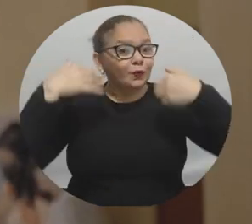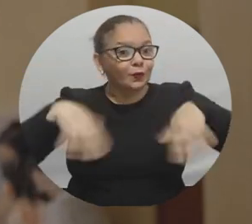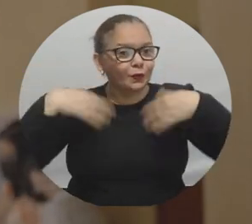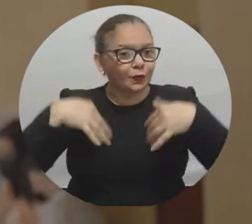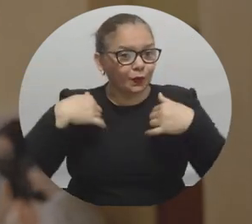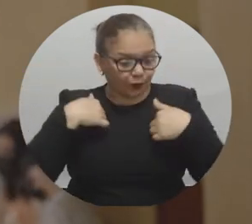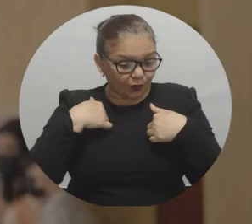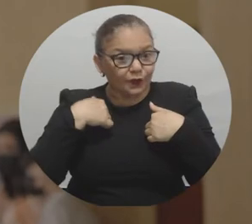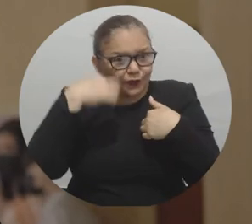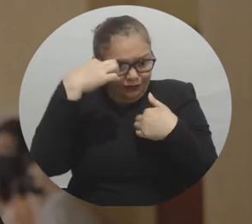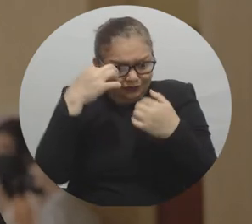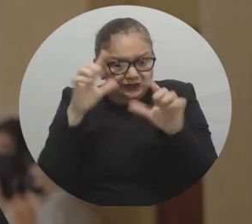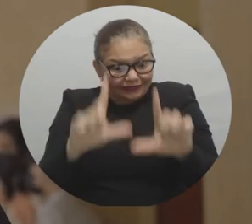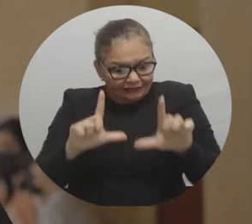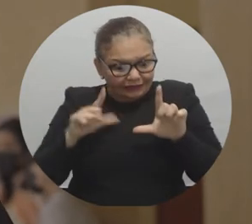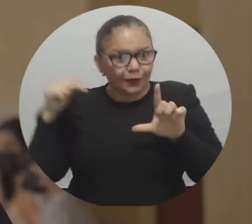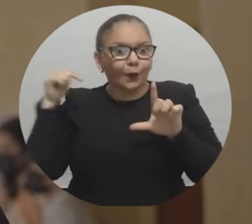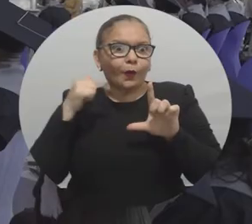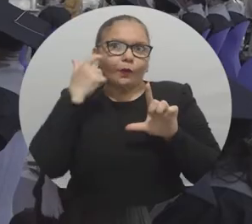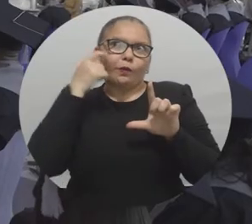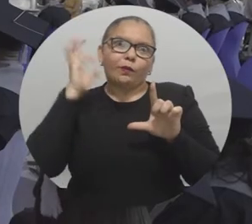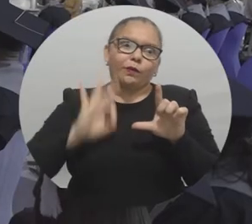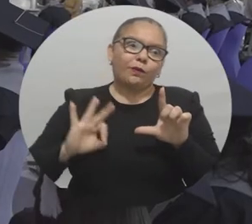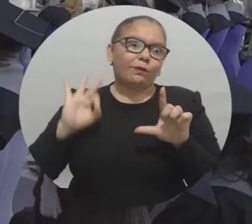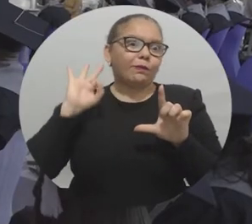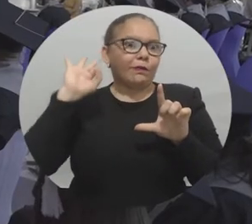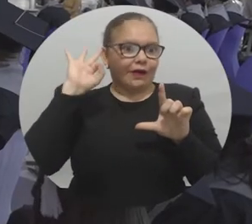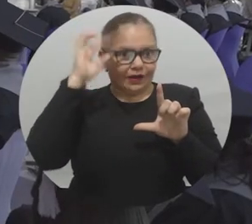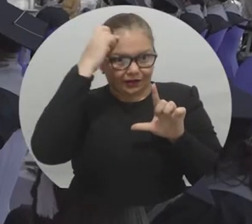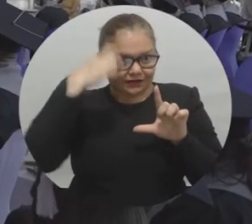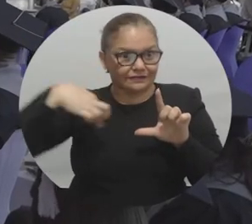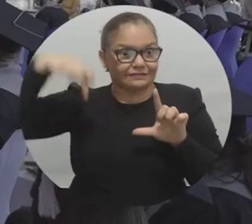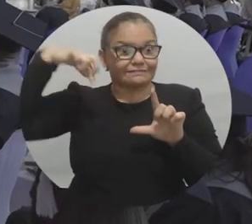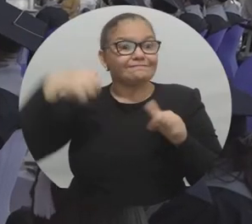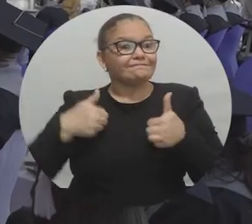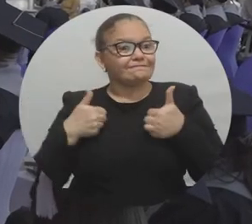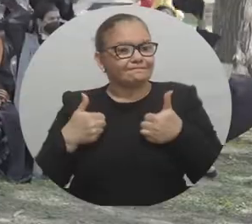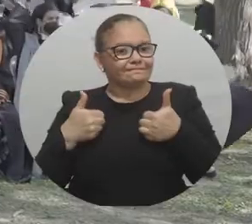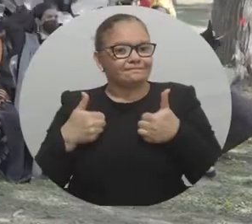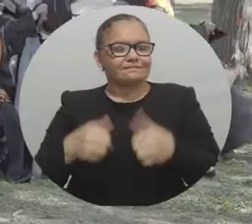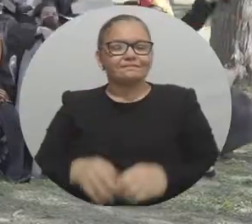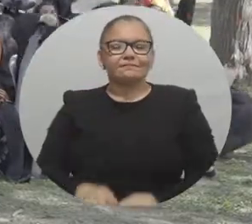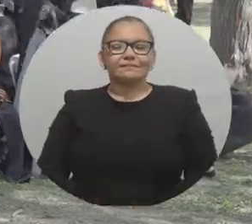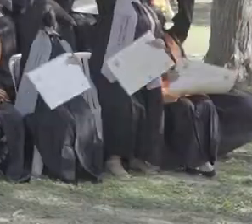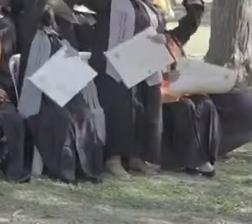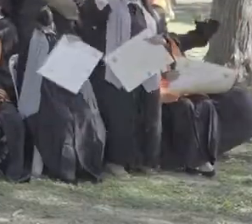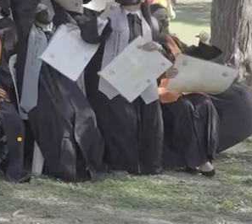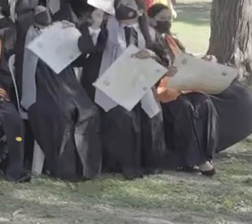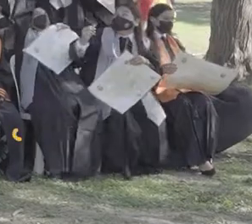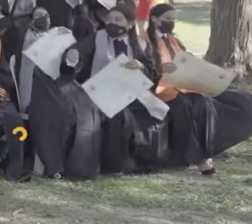Reconozco en este momento lo valioso que es tener un estudio de doctorado para mi formación profesional.